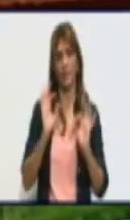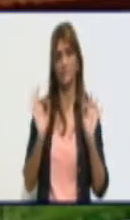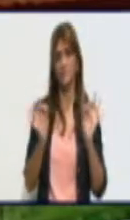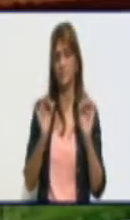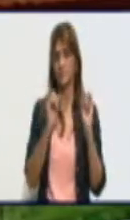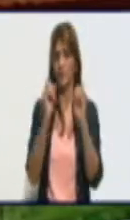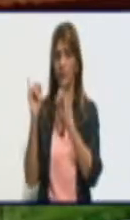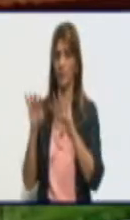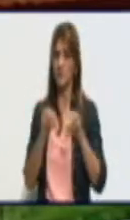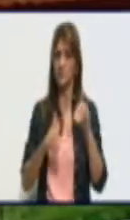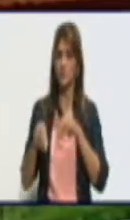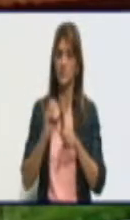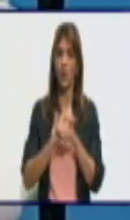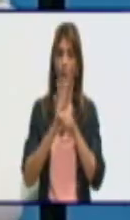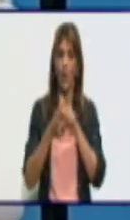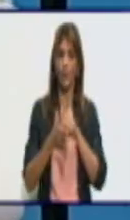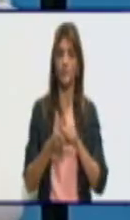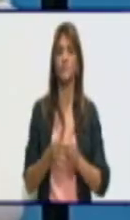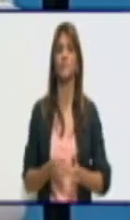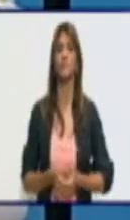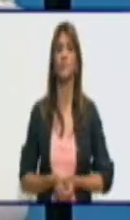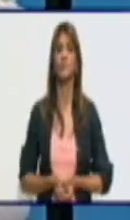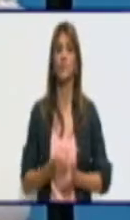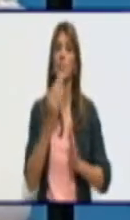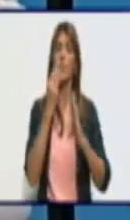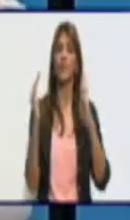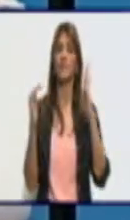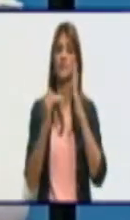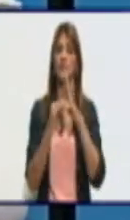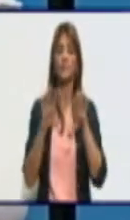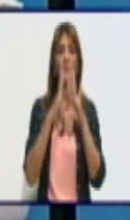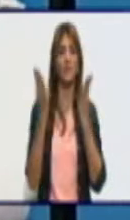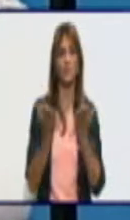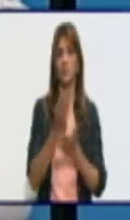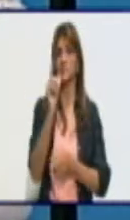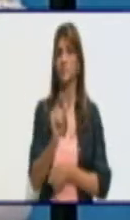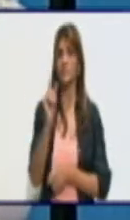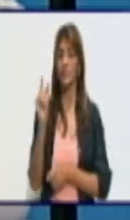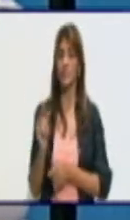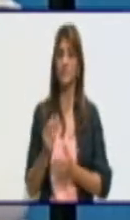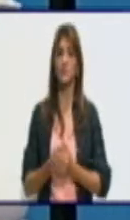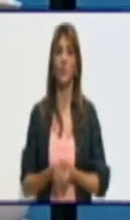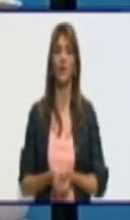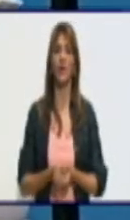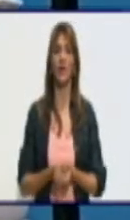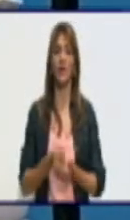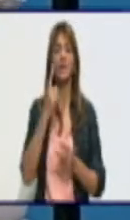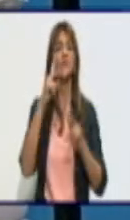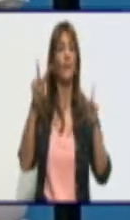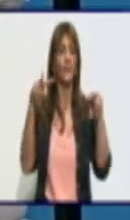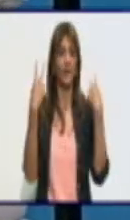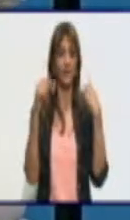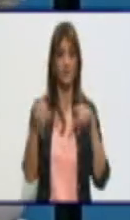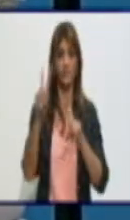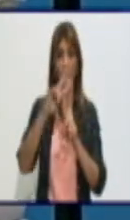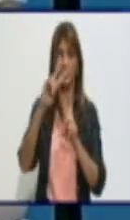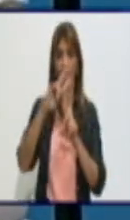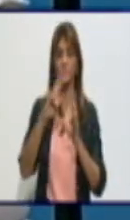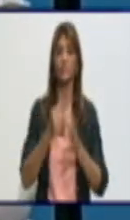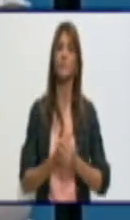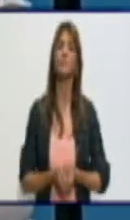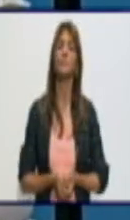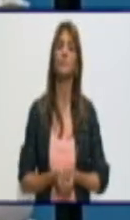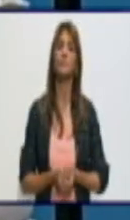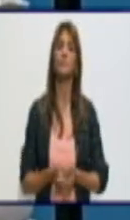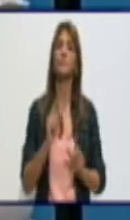Bienvenida a nuestro espacio. Buenas tardes, Juniel, para ti y para todos los presentes en el estudio y para todo el pueblo de Granma que nos asiste. Sumarme a la